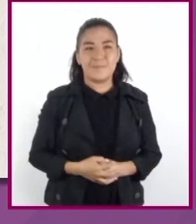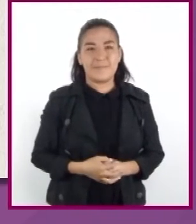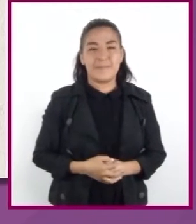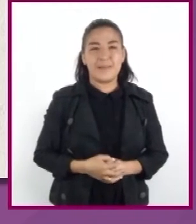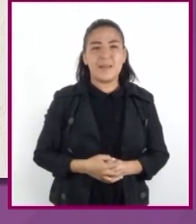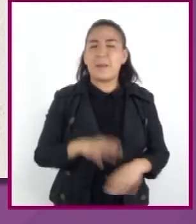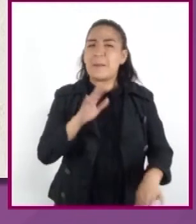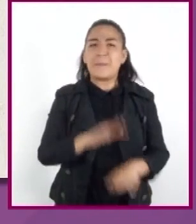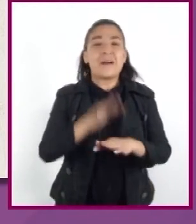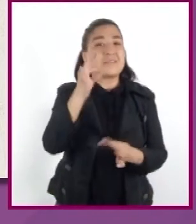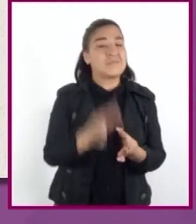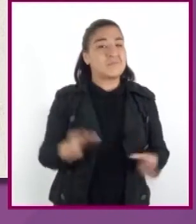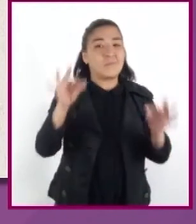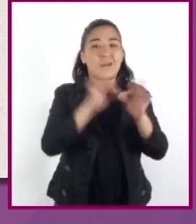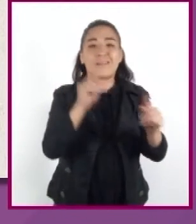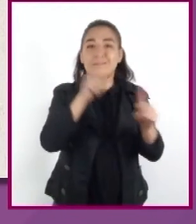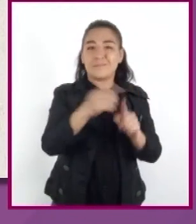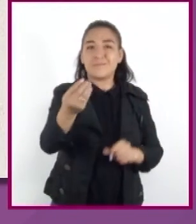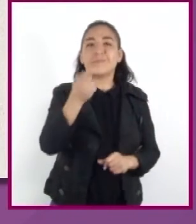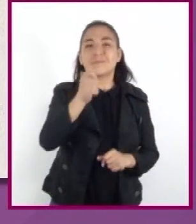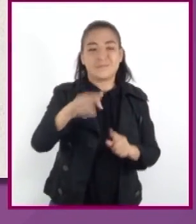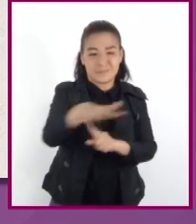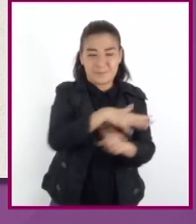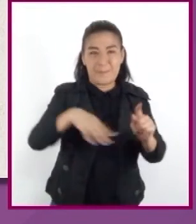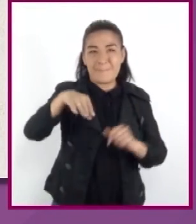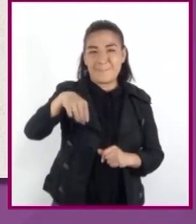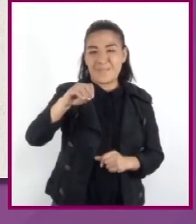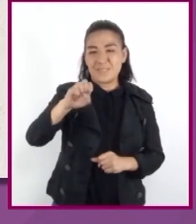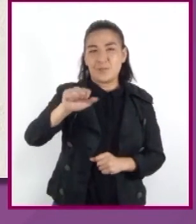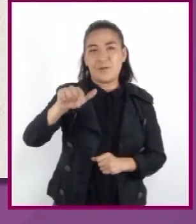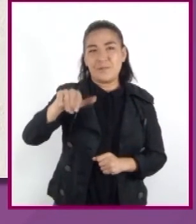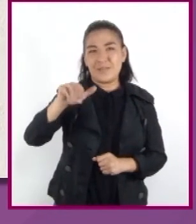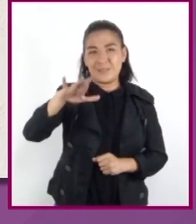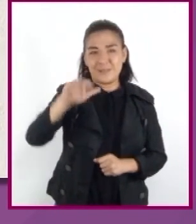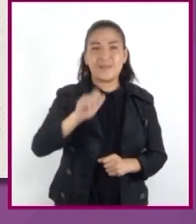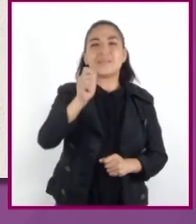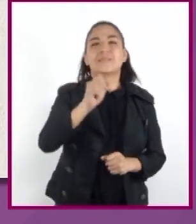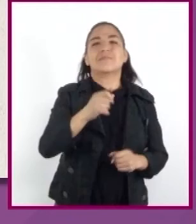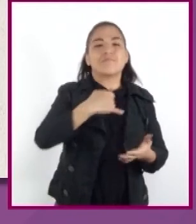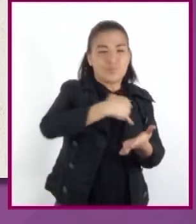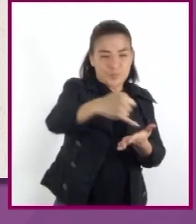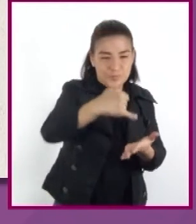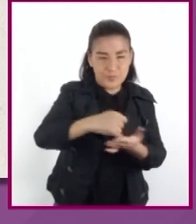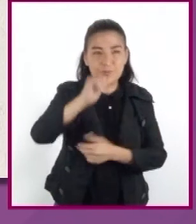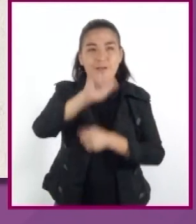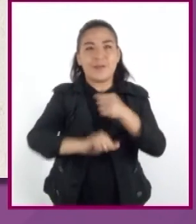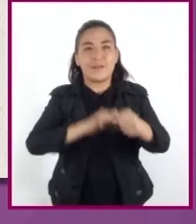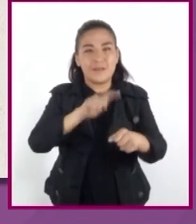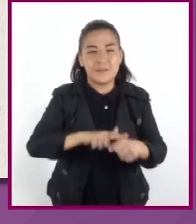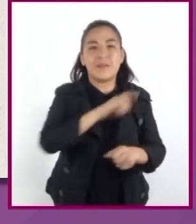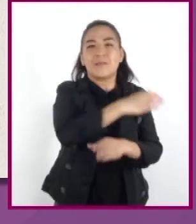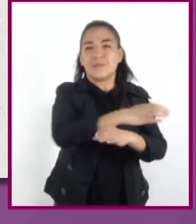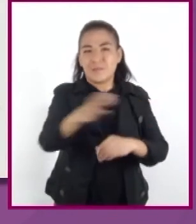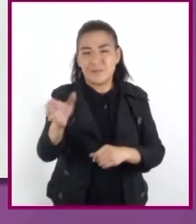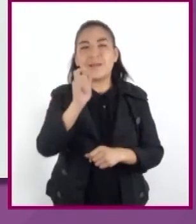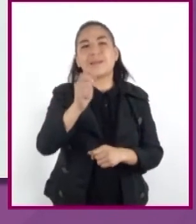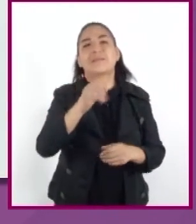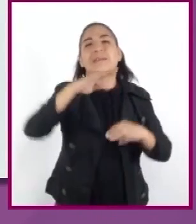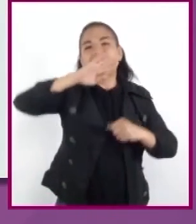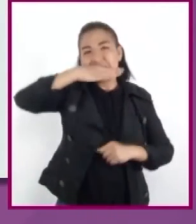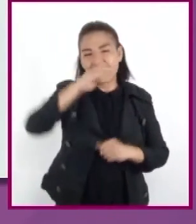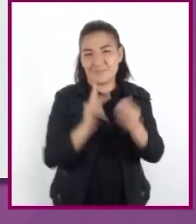La base de la alimentación de las sociedades mesoamericanas fue la agricultura y el principal cultivo, el maíz.